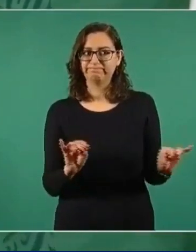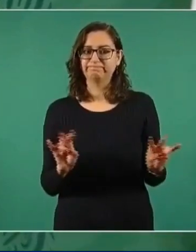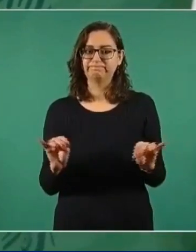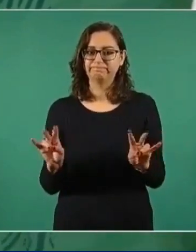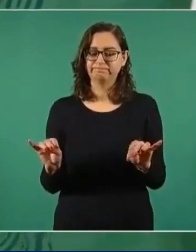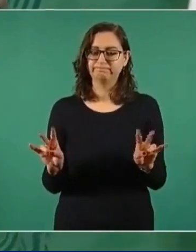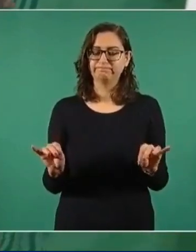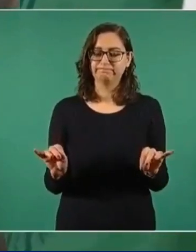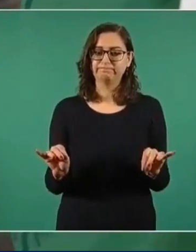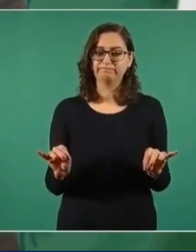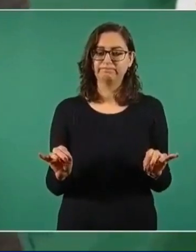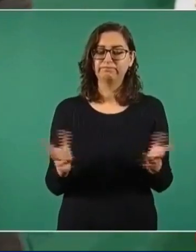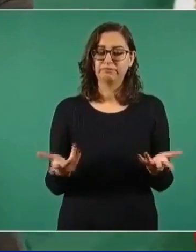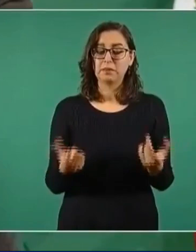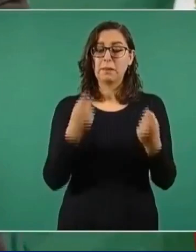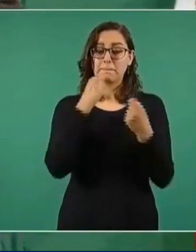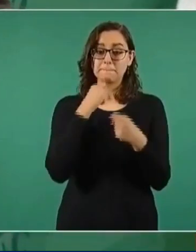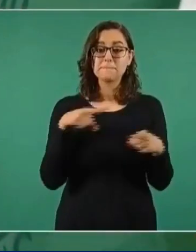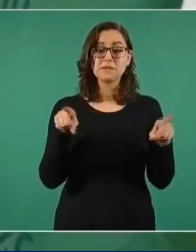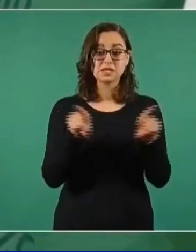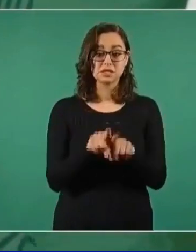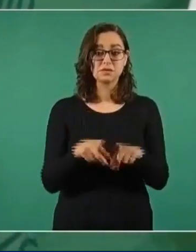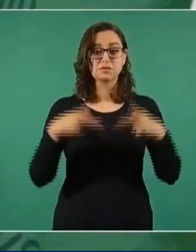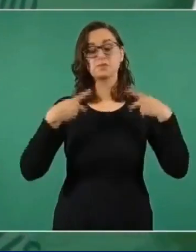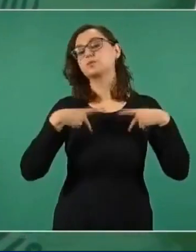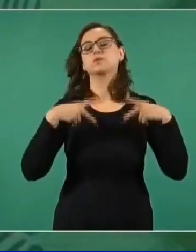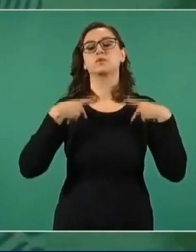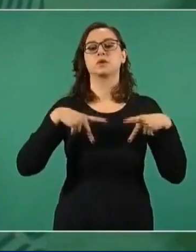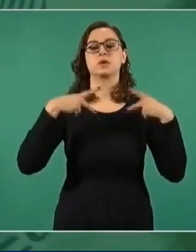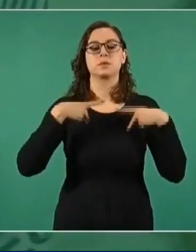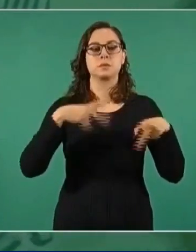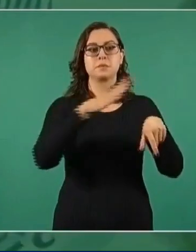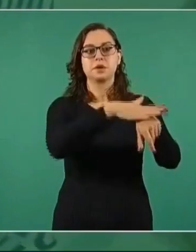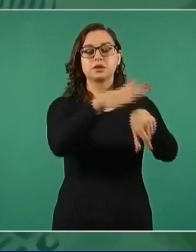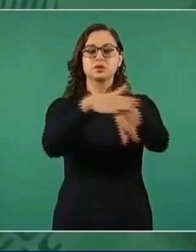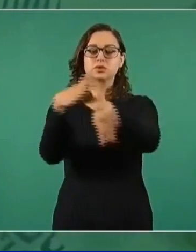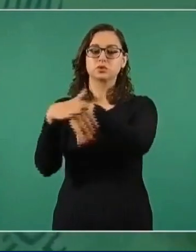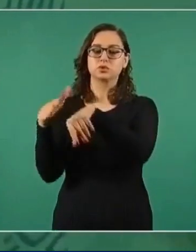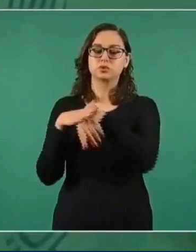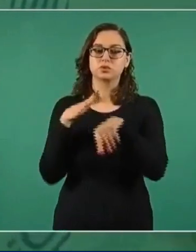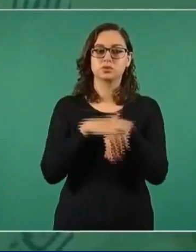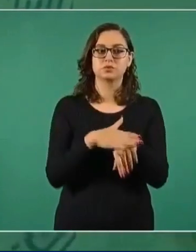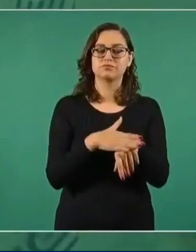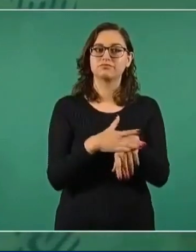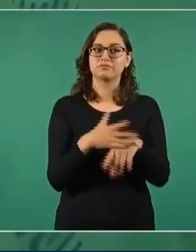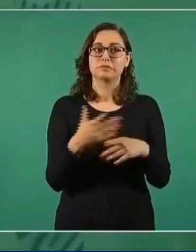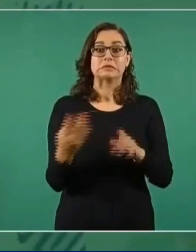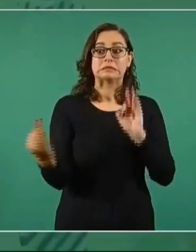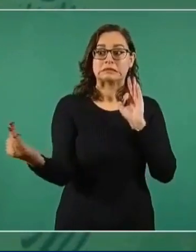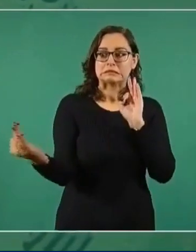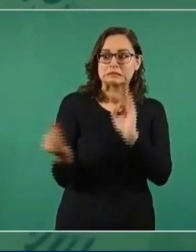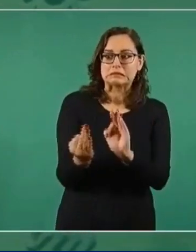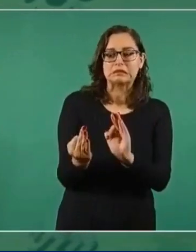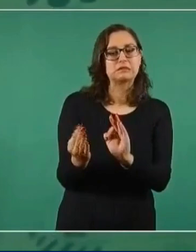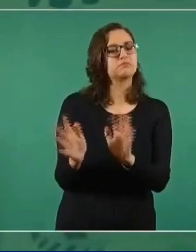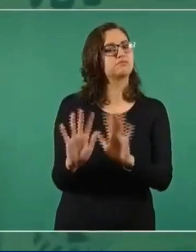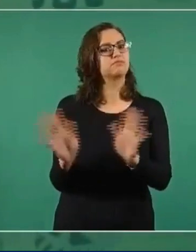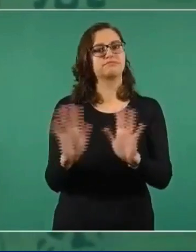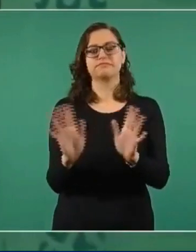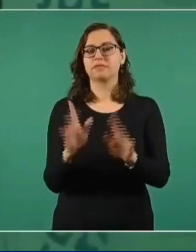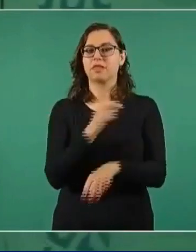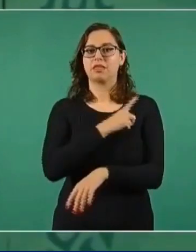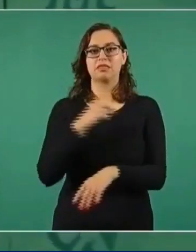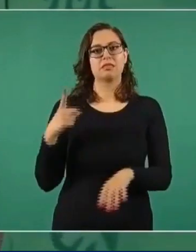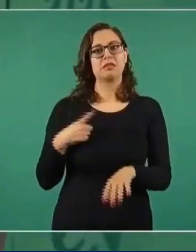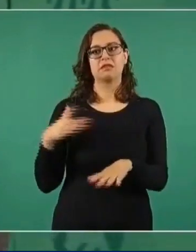recomendando a la gente que busque trasladarse a albergues, a las